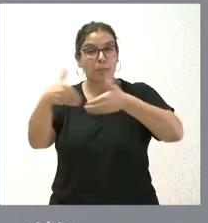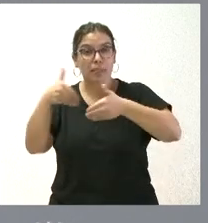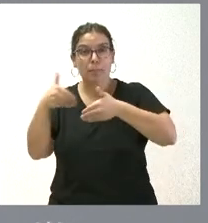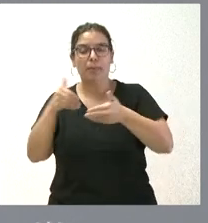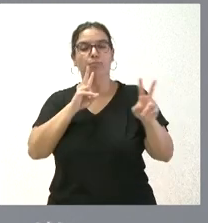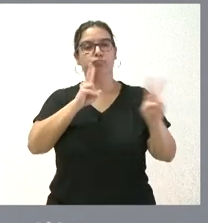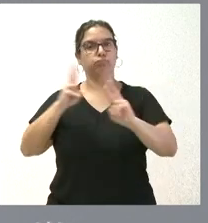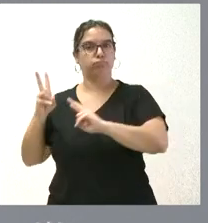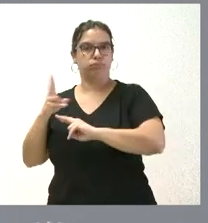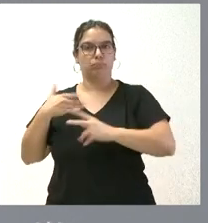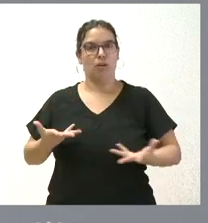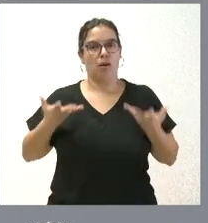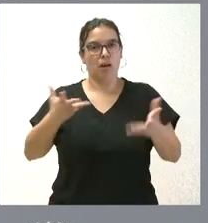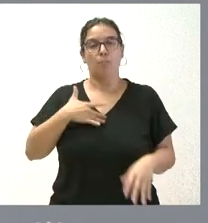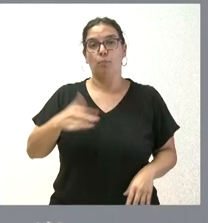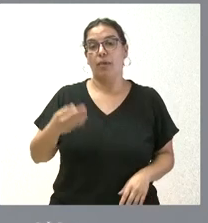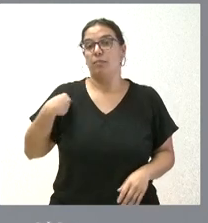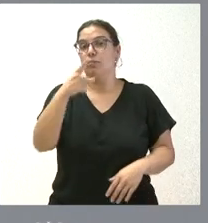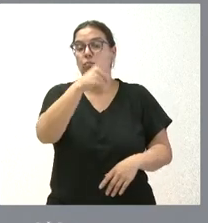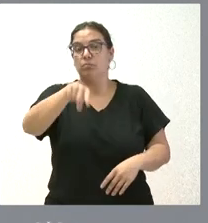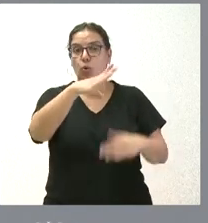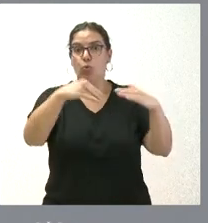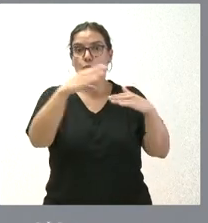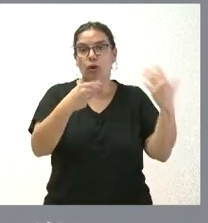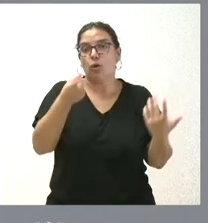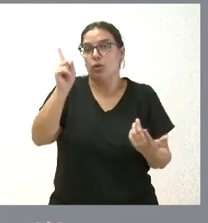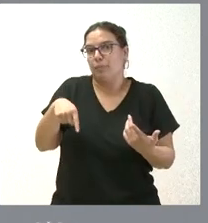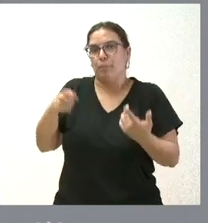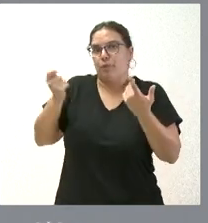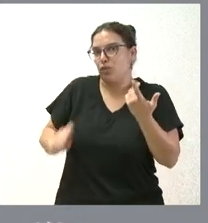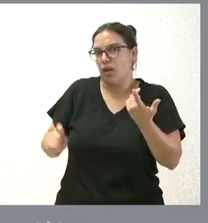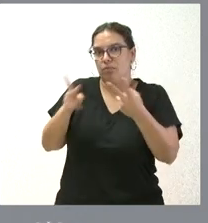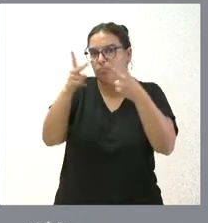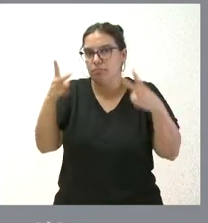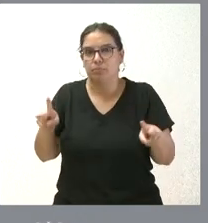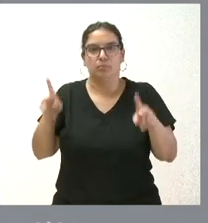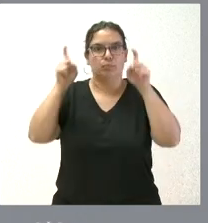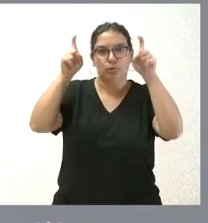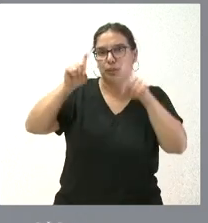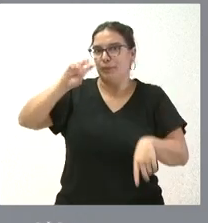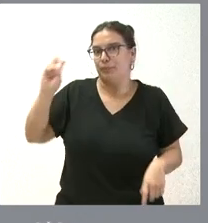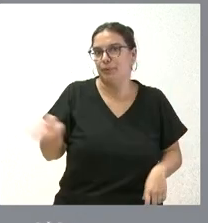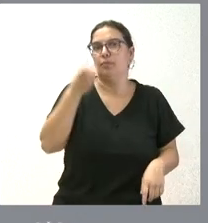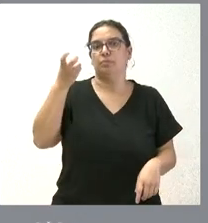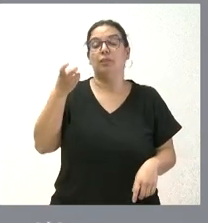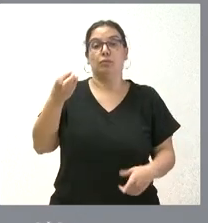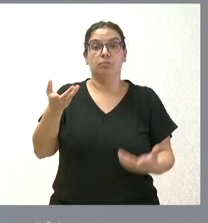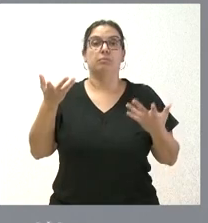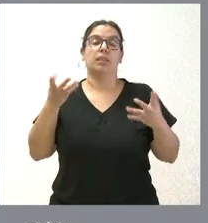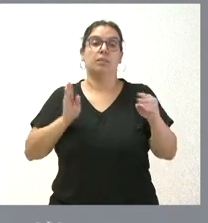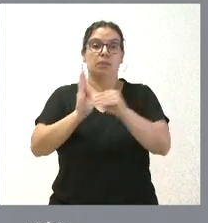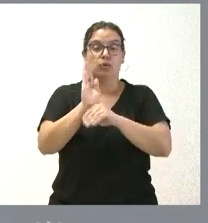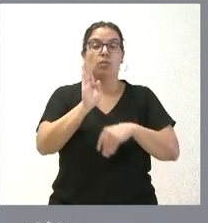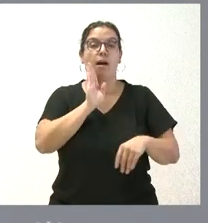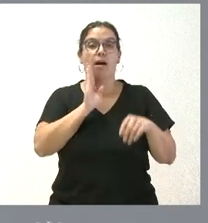sus asuntos, fundamentalmente, tanto por los usuarios como por los propios profesionales y por los docentes. Y, para ello, se llevará a cabo una inversión, como